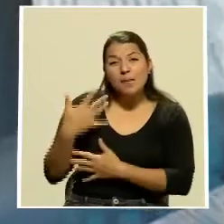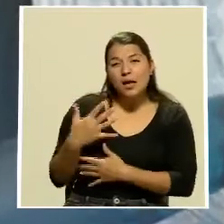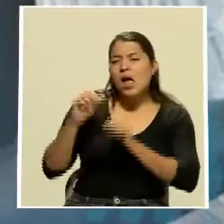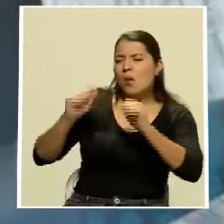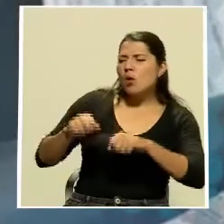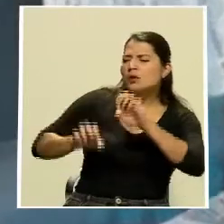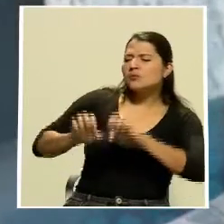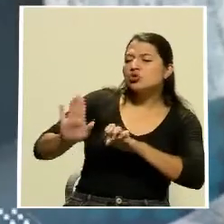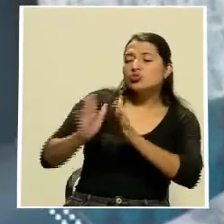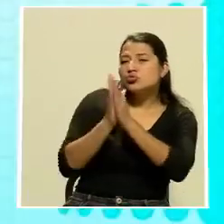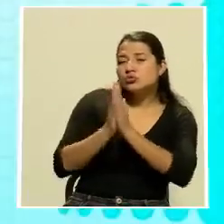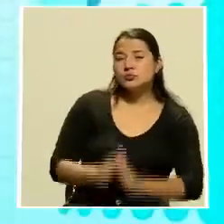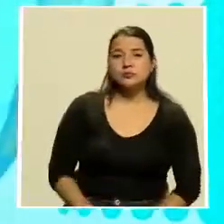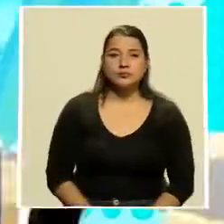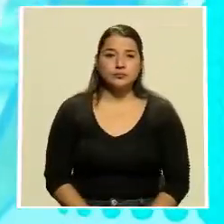parte de este sector.